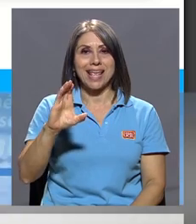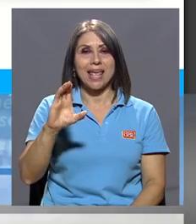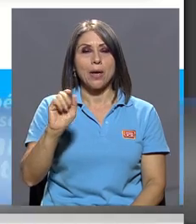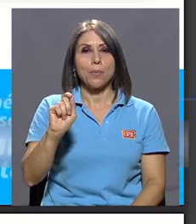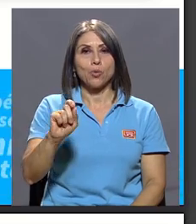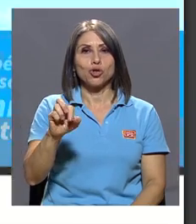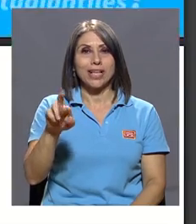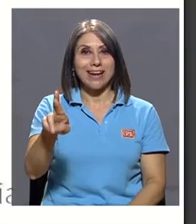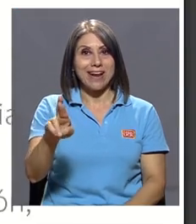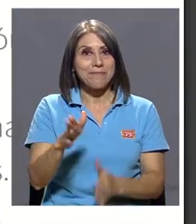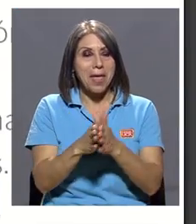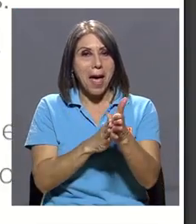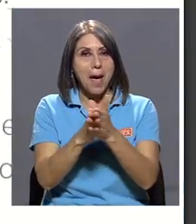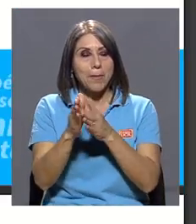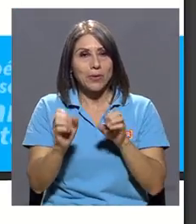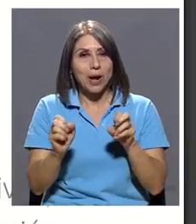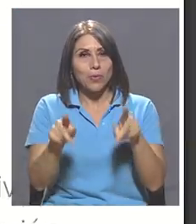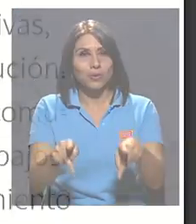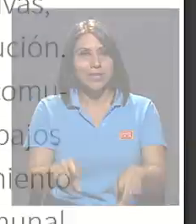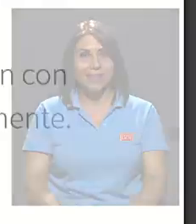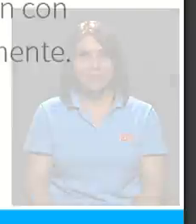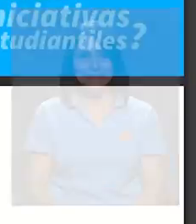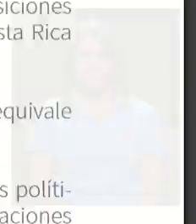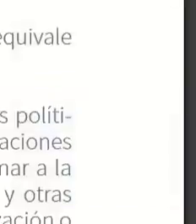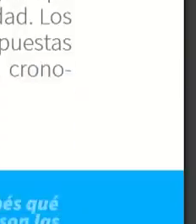y no deje pasar esta oportunidad. ¡Gracias!